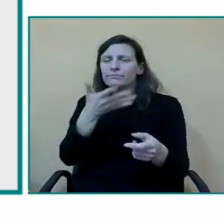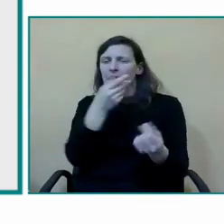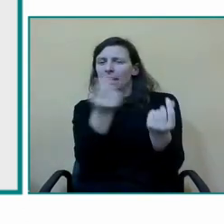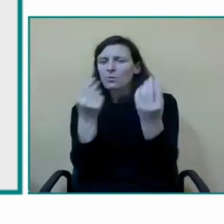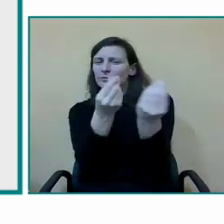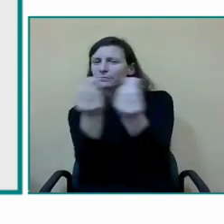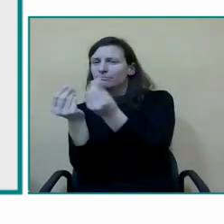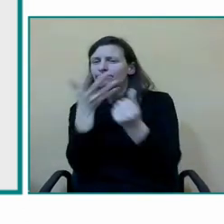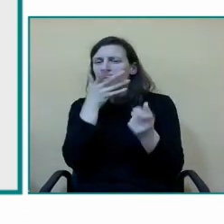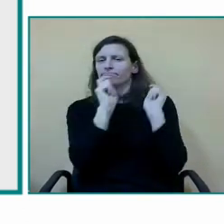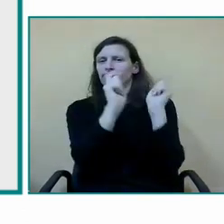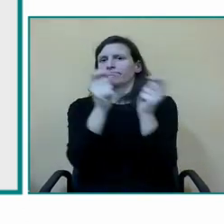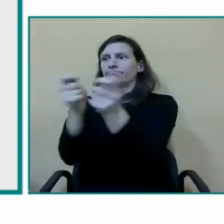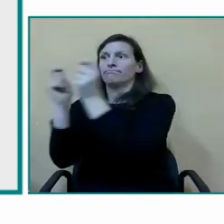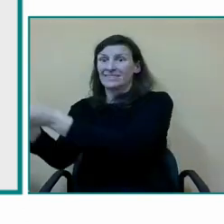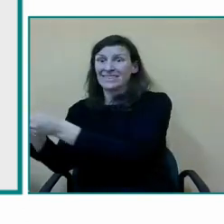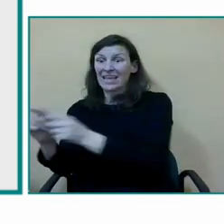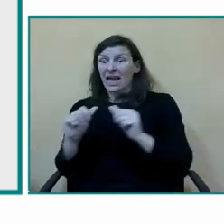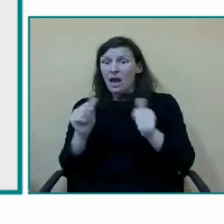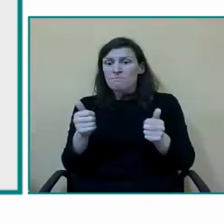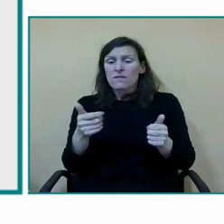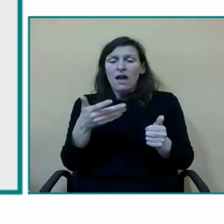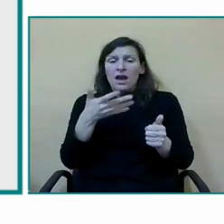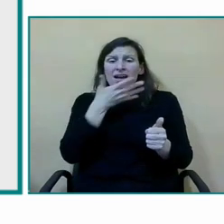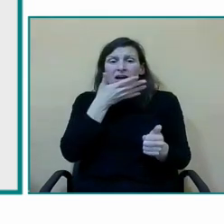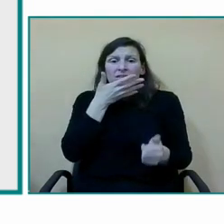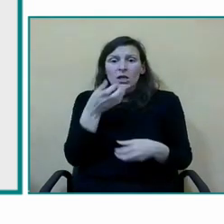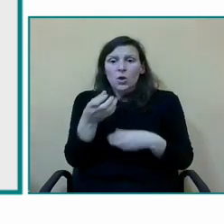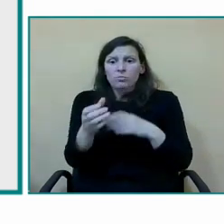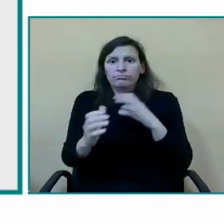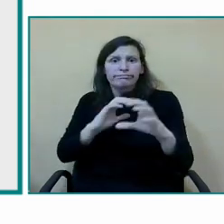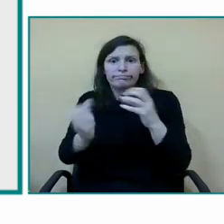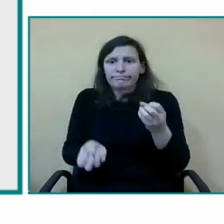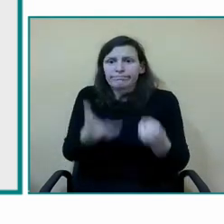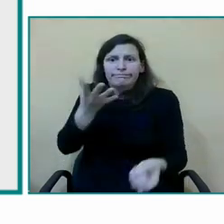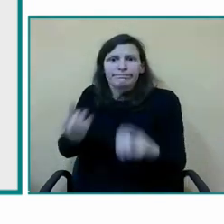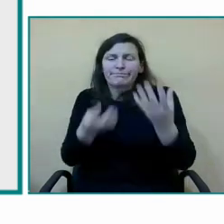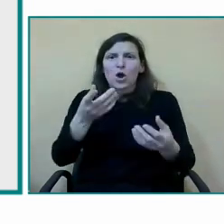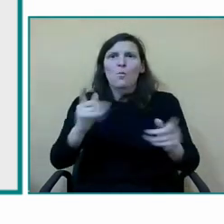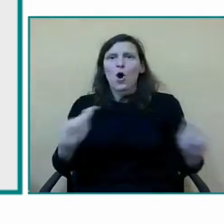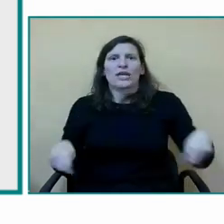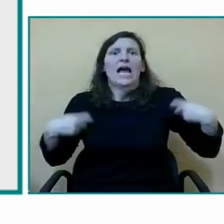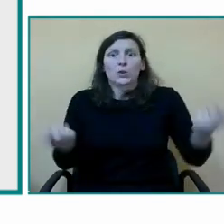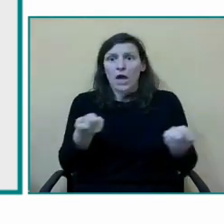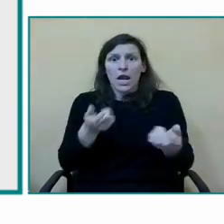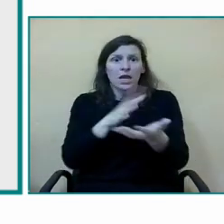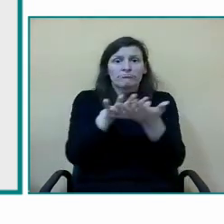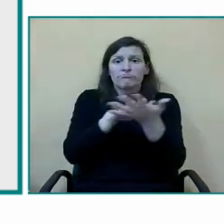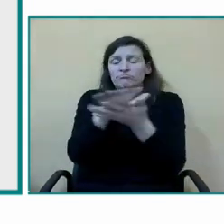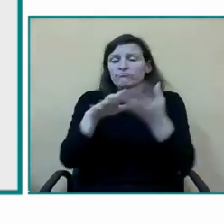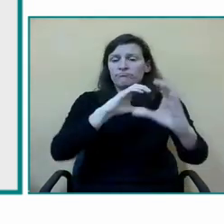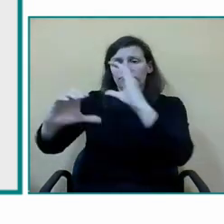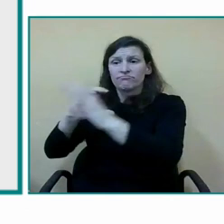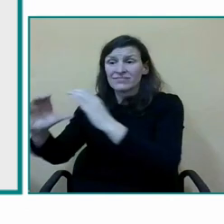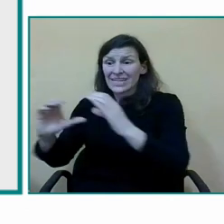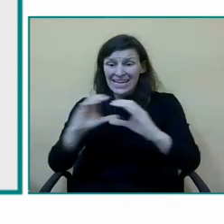normalización del uso de signos que va a ser de una manera muy natural y se van a sumergir y enriquecer todos juntos de esta